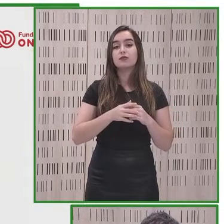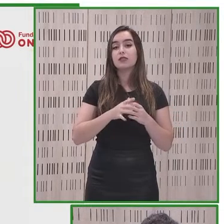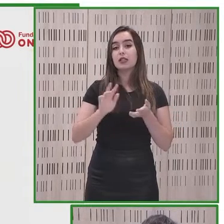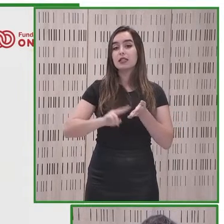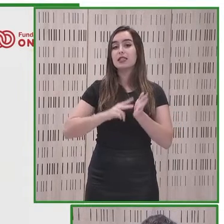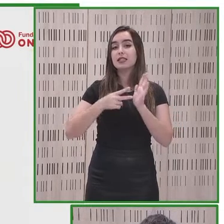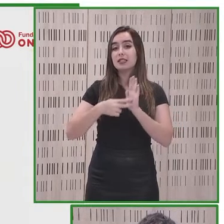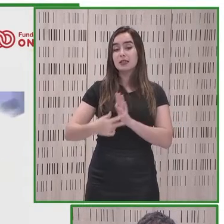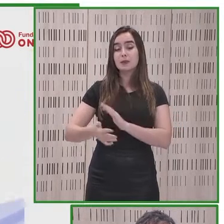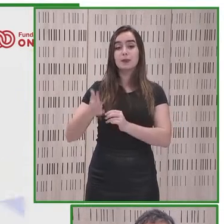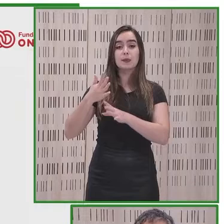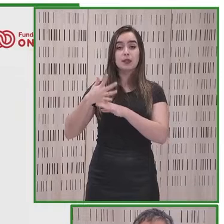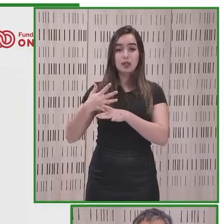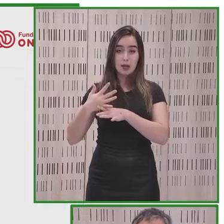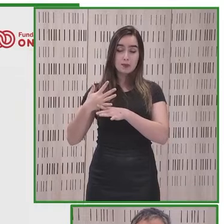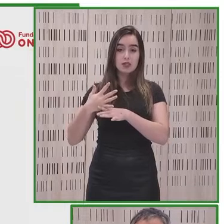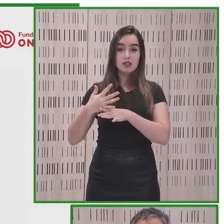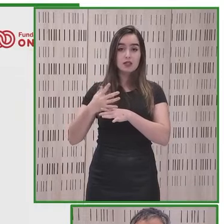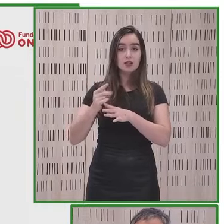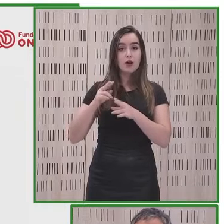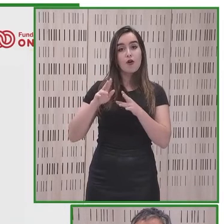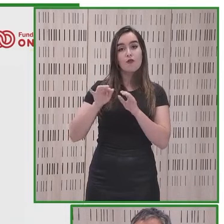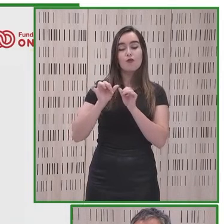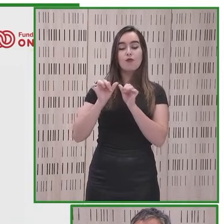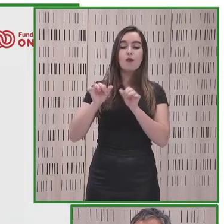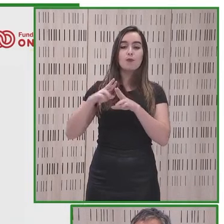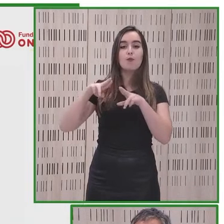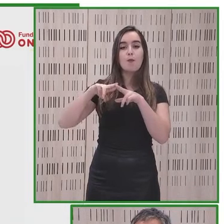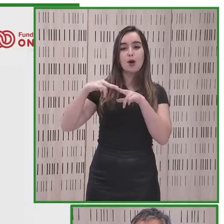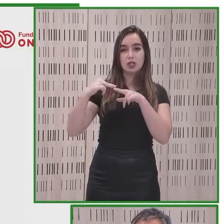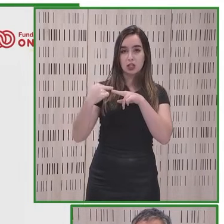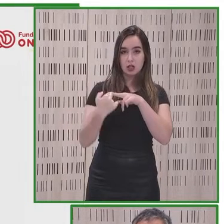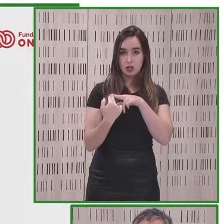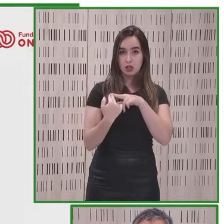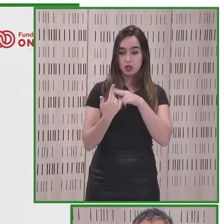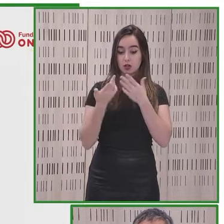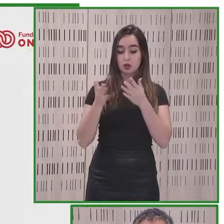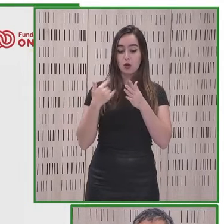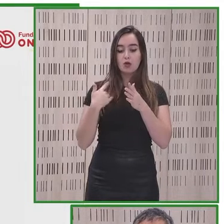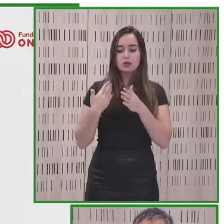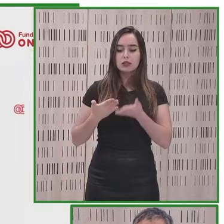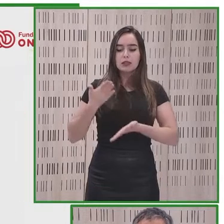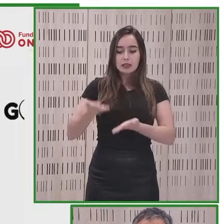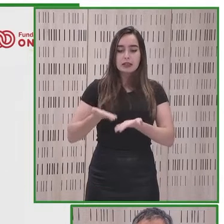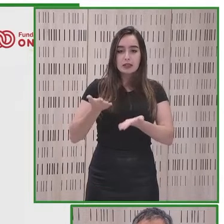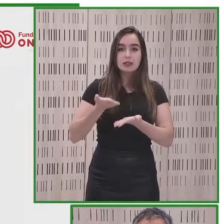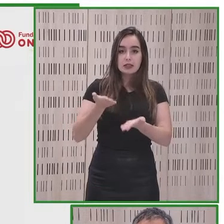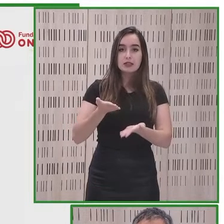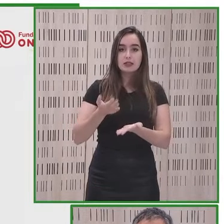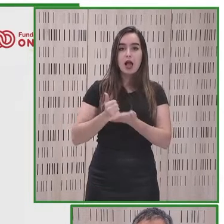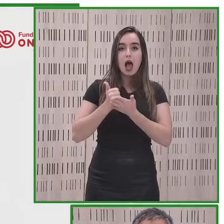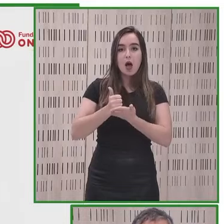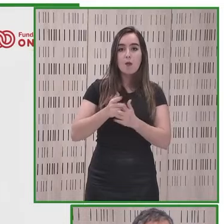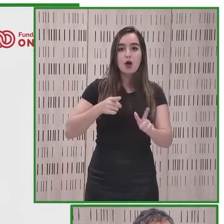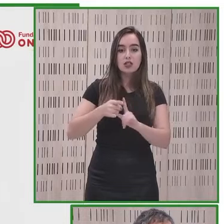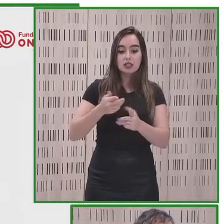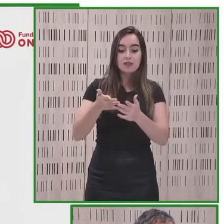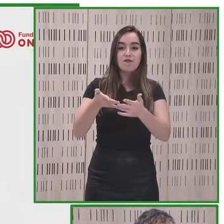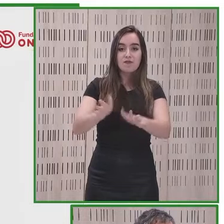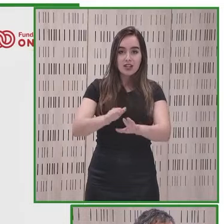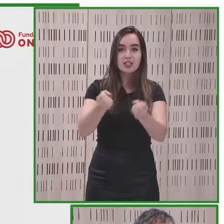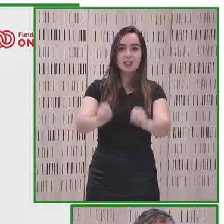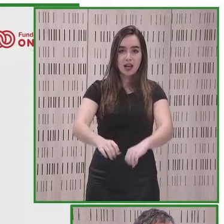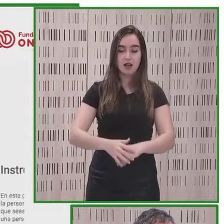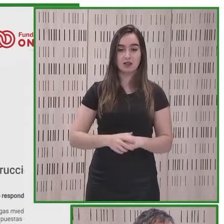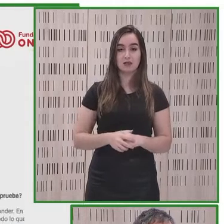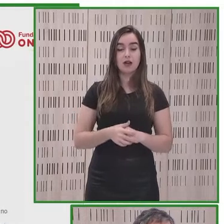sistema de gamificación en forma de puzzle para animar al usuario a continuar hasta el final a la aplicación